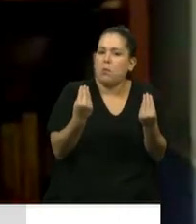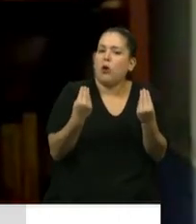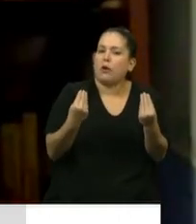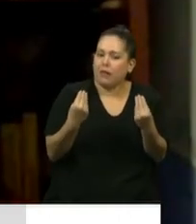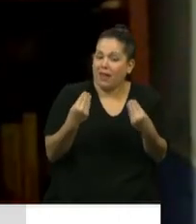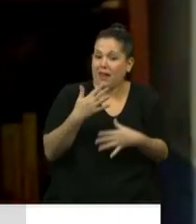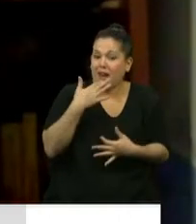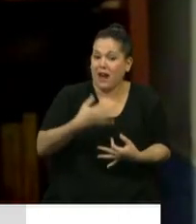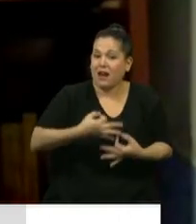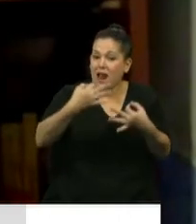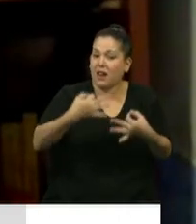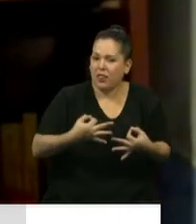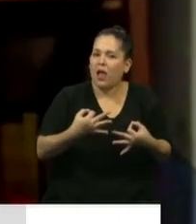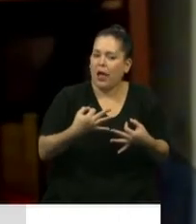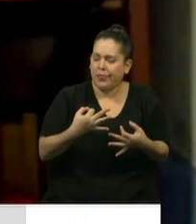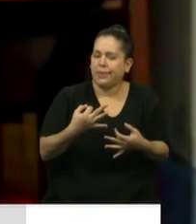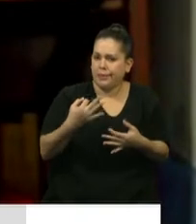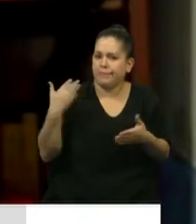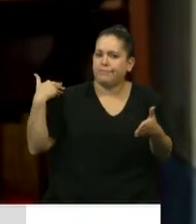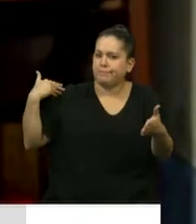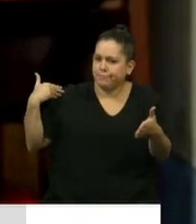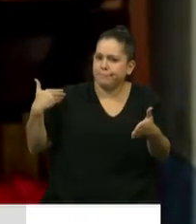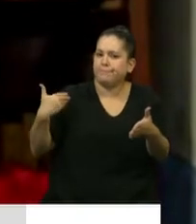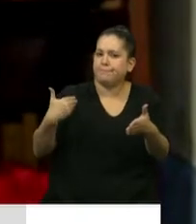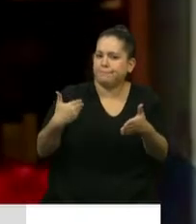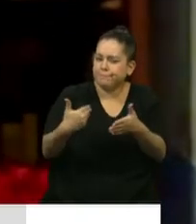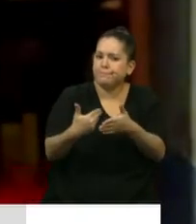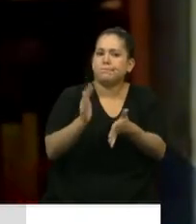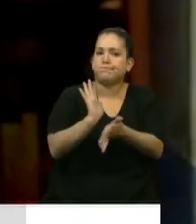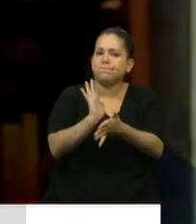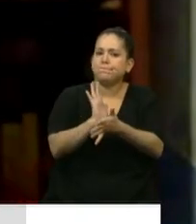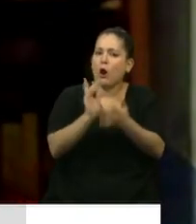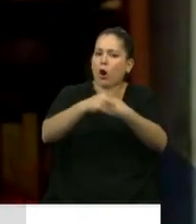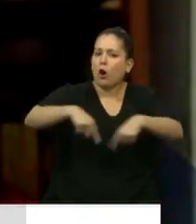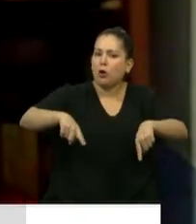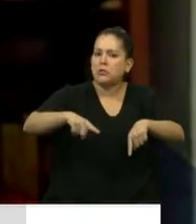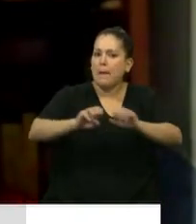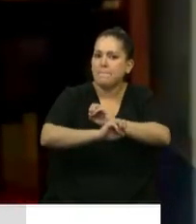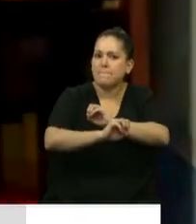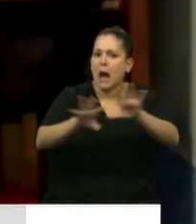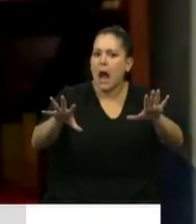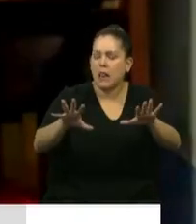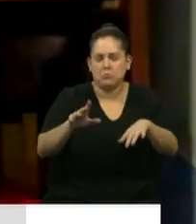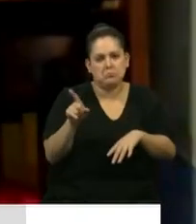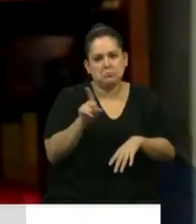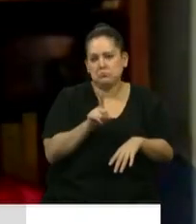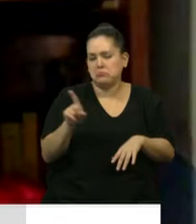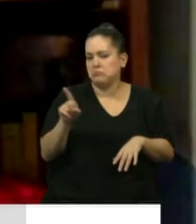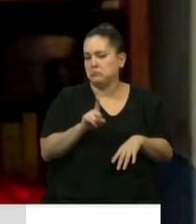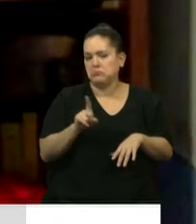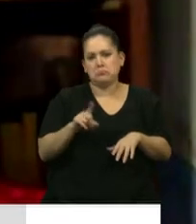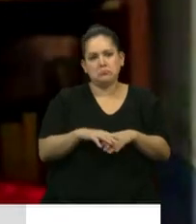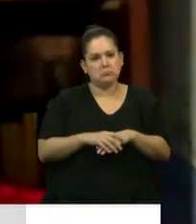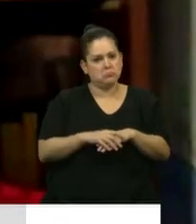es la realidad la que nos viene indicando que no hicimos tan mal las cosas. Pero en el no